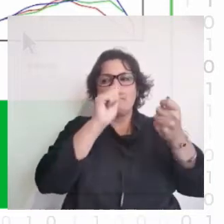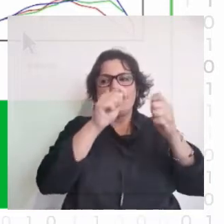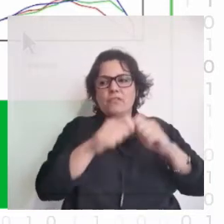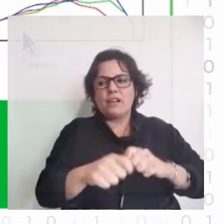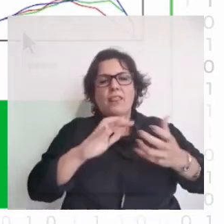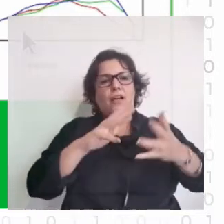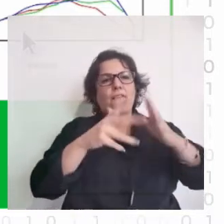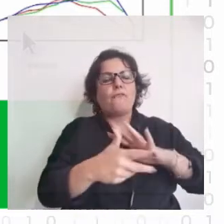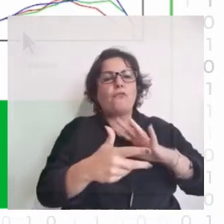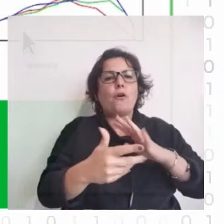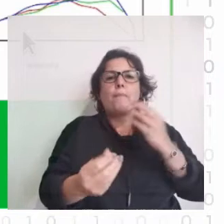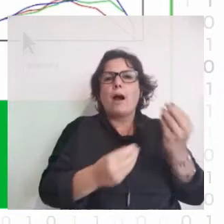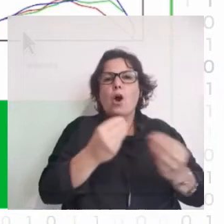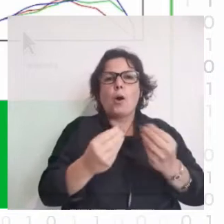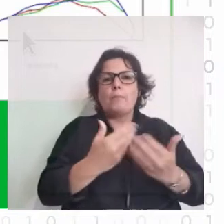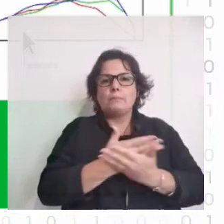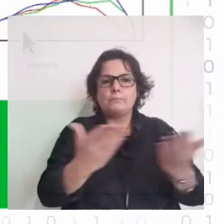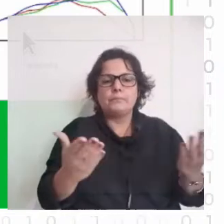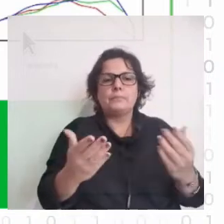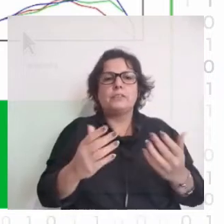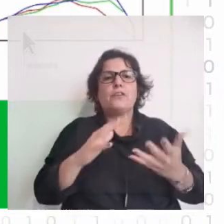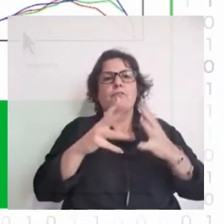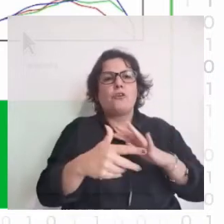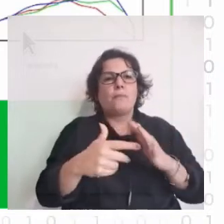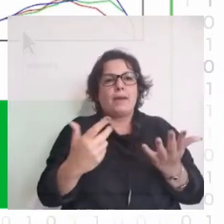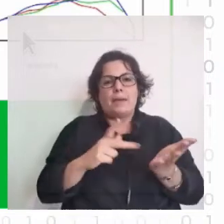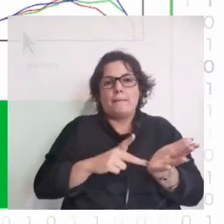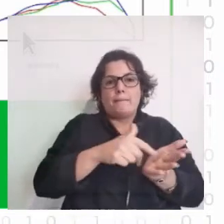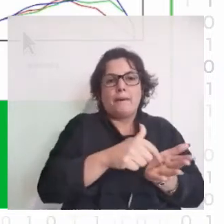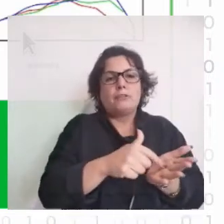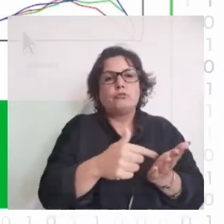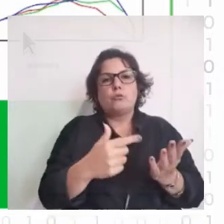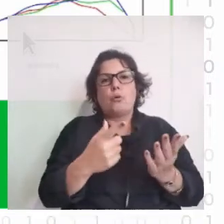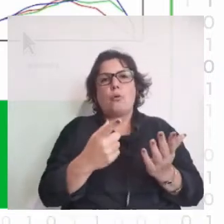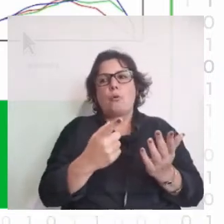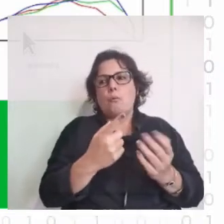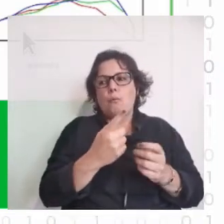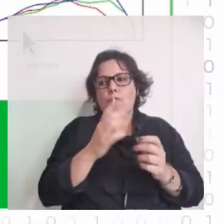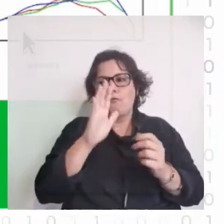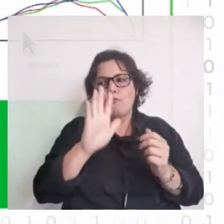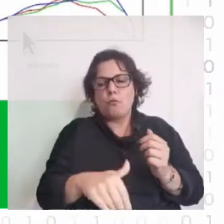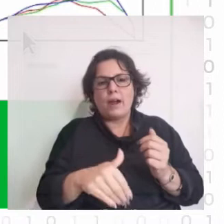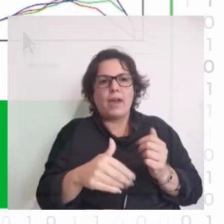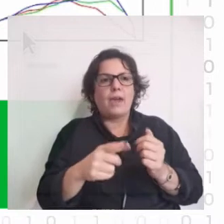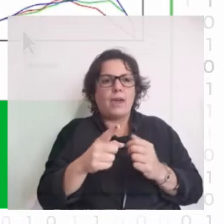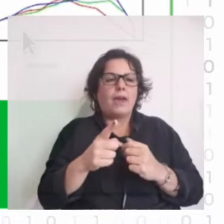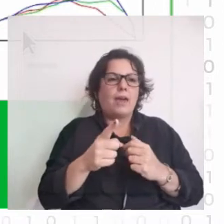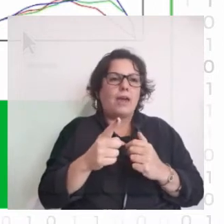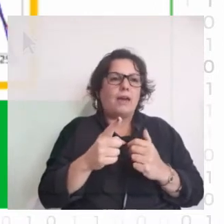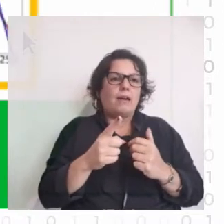representan la forma en la cual este paso fue realizado.